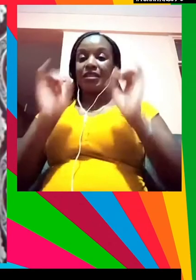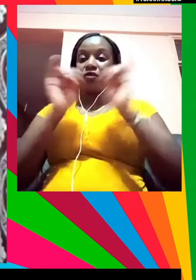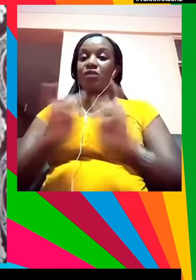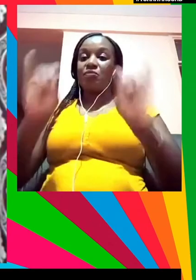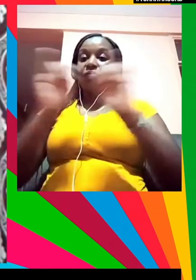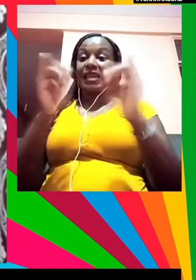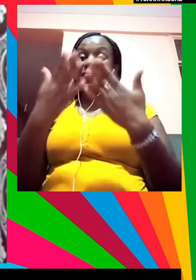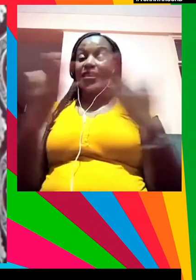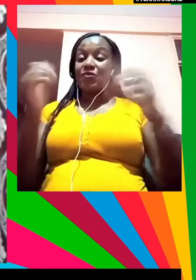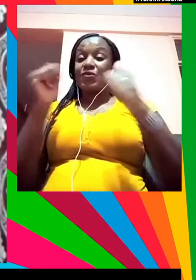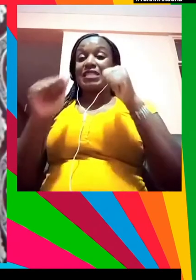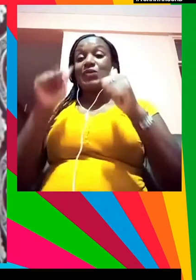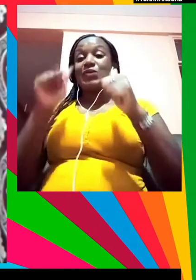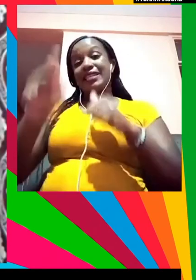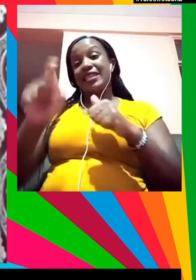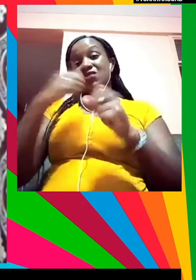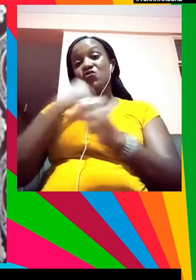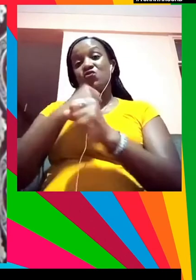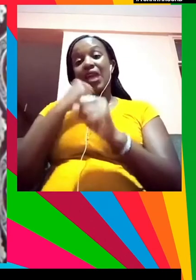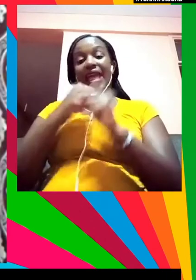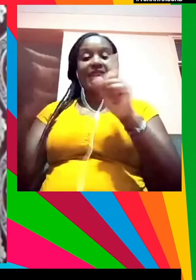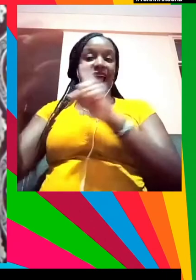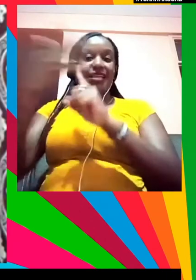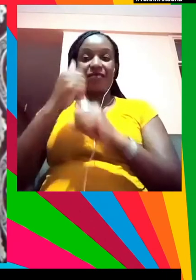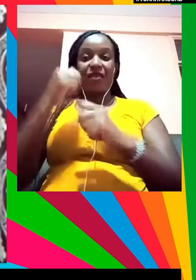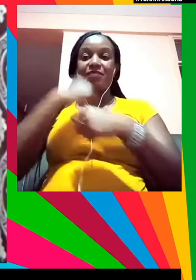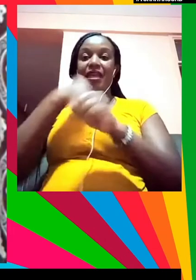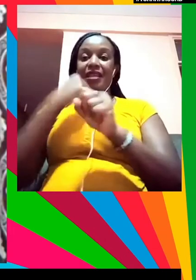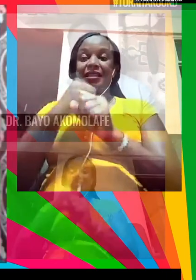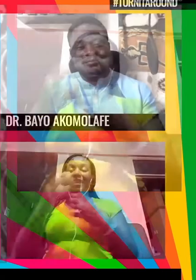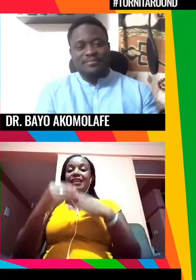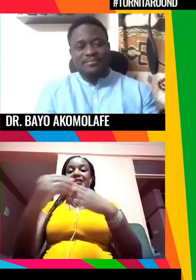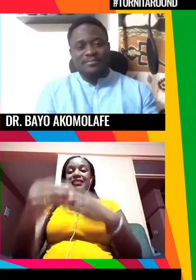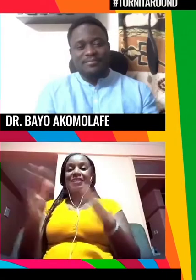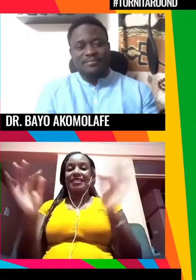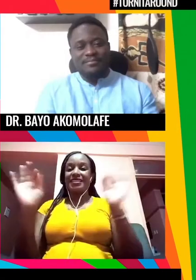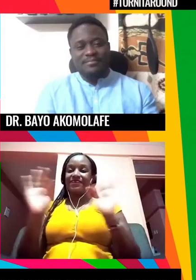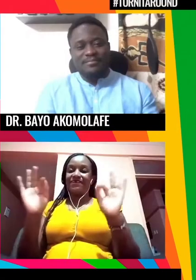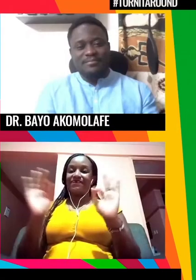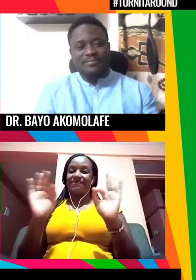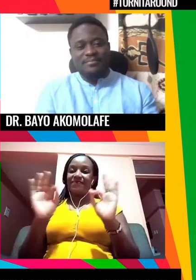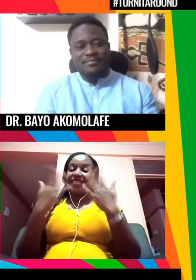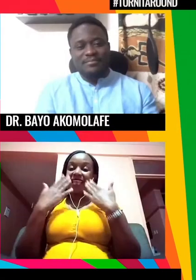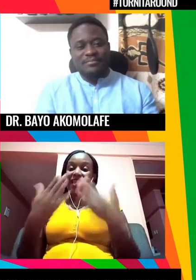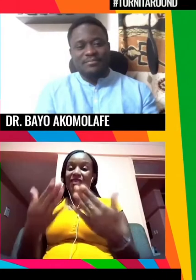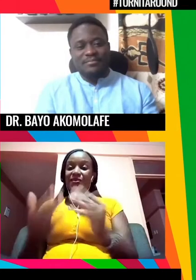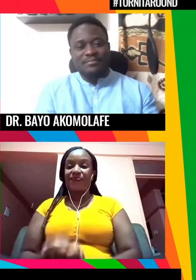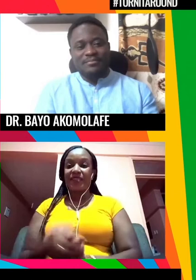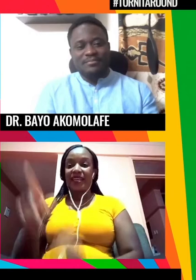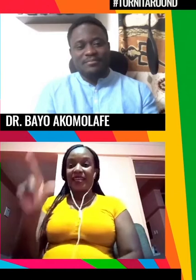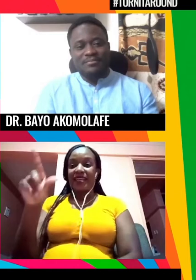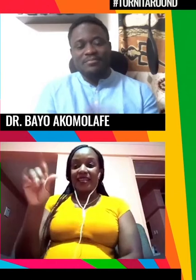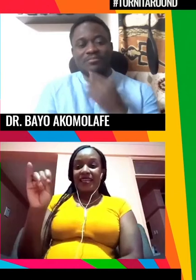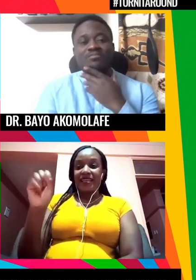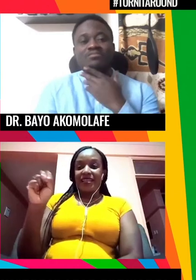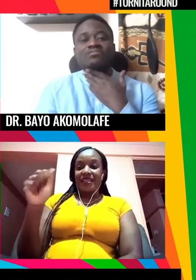es una cosa muy importante que hemos de hacer para dar un gran salto de adelante. Gracias, Natasha. Lisa, Lisa Young, solo daremos